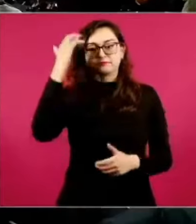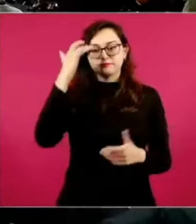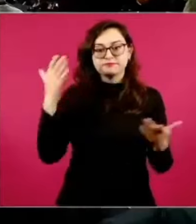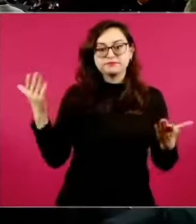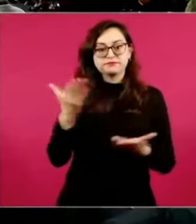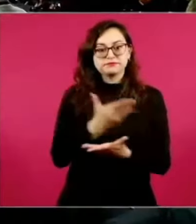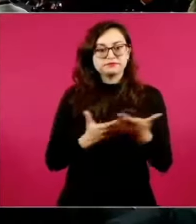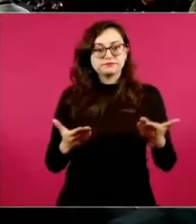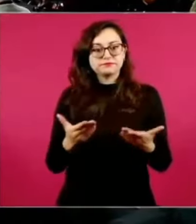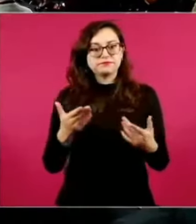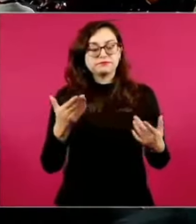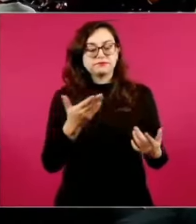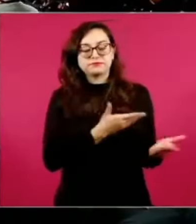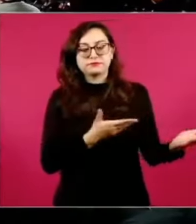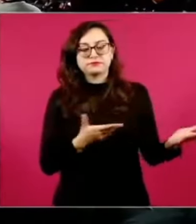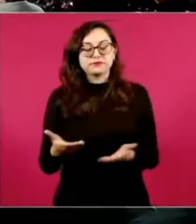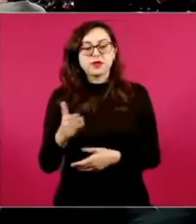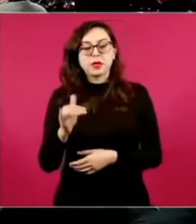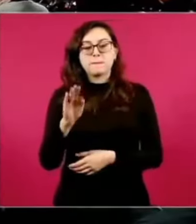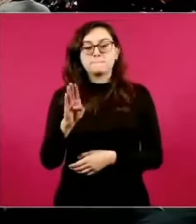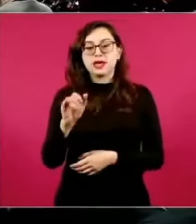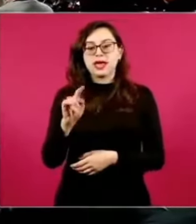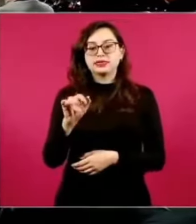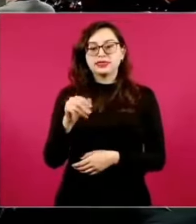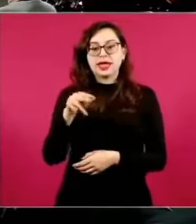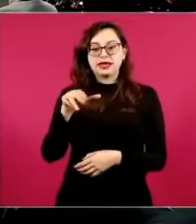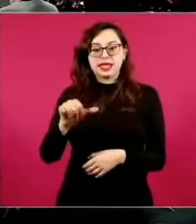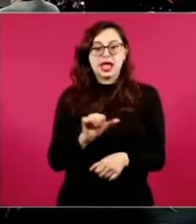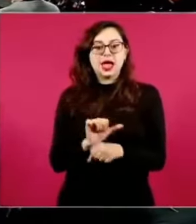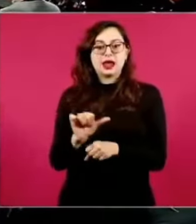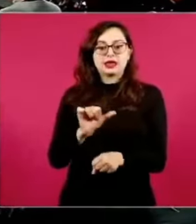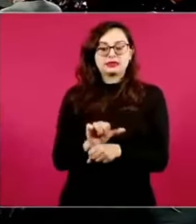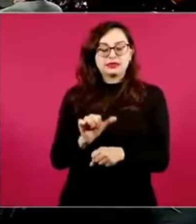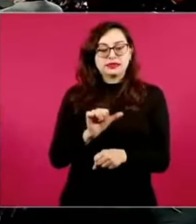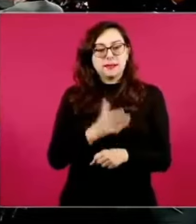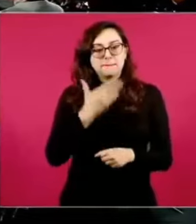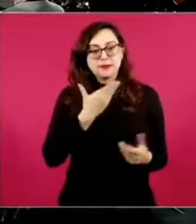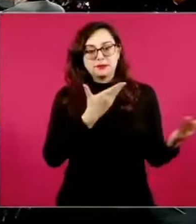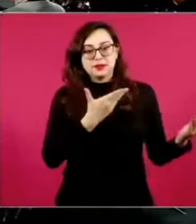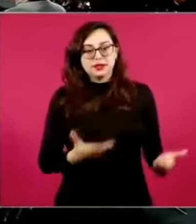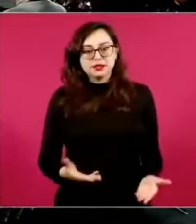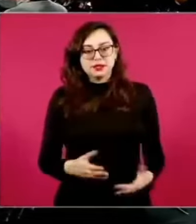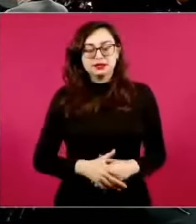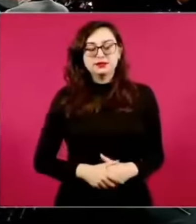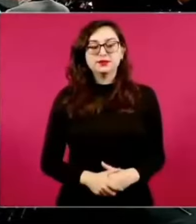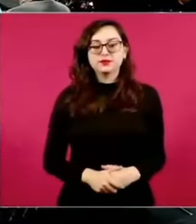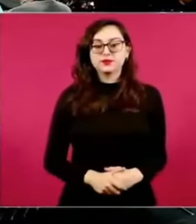Tenemos a Betania de Argentina. Bienvenida. Muchas gracias.